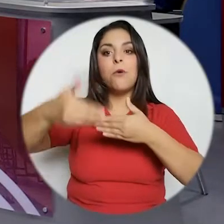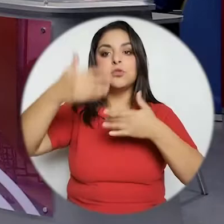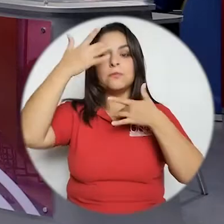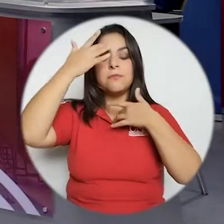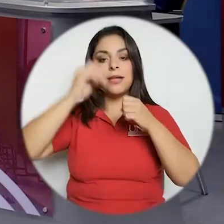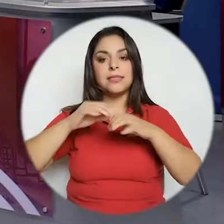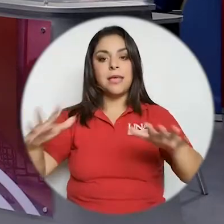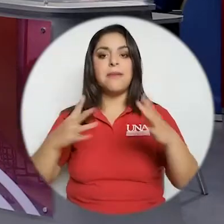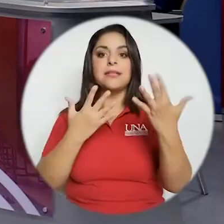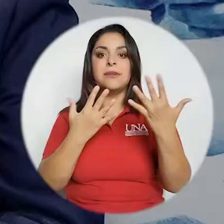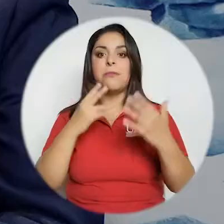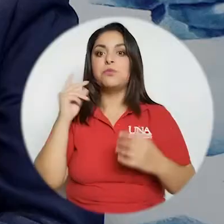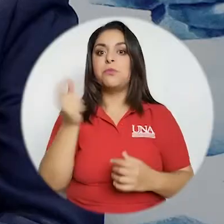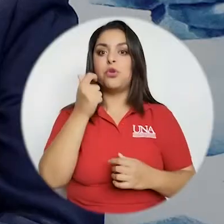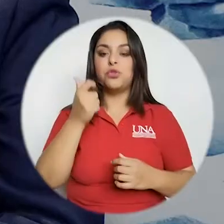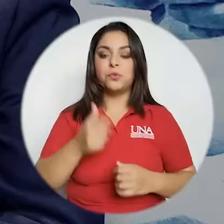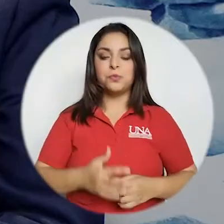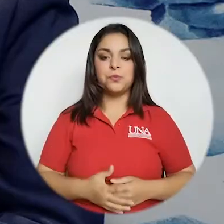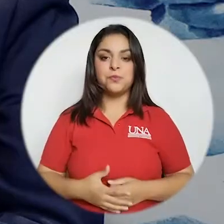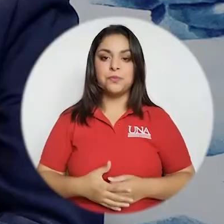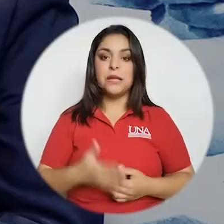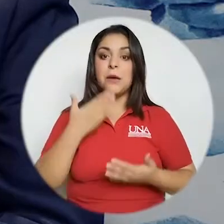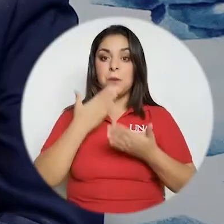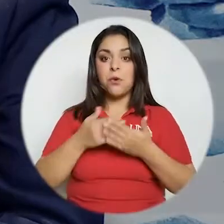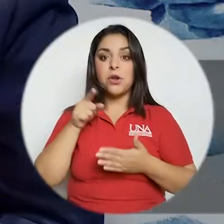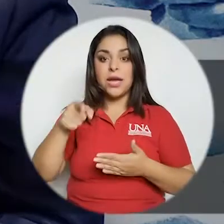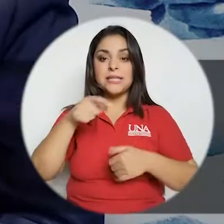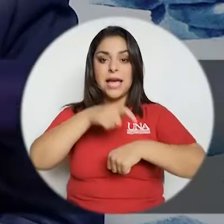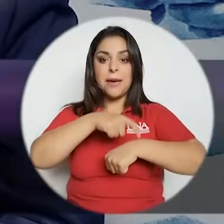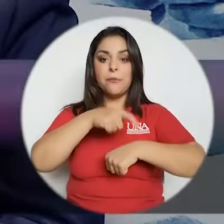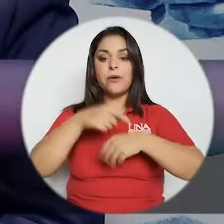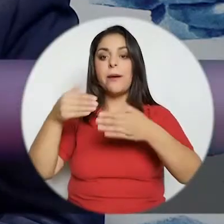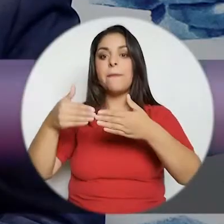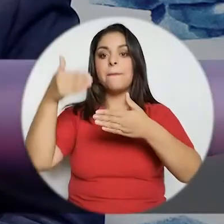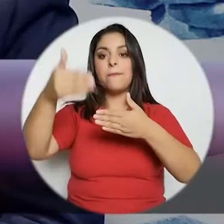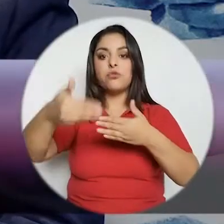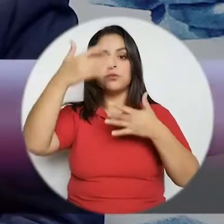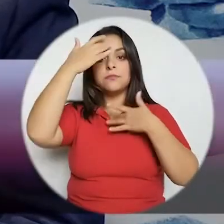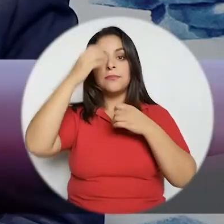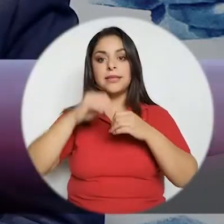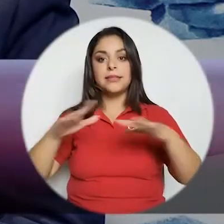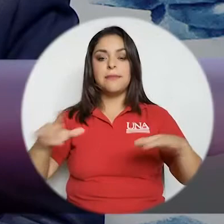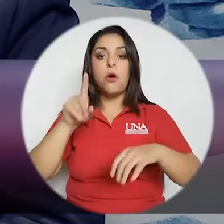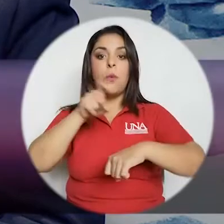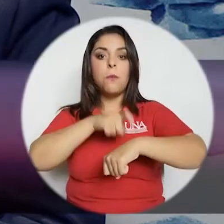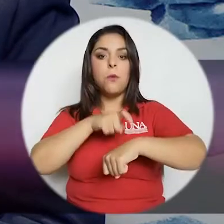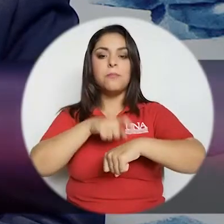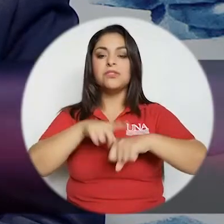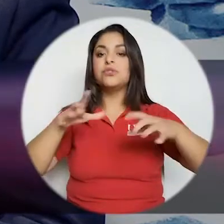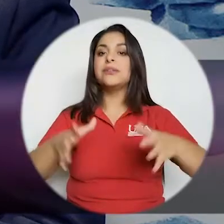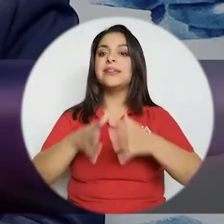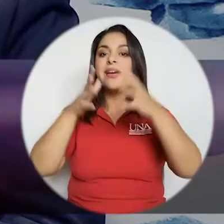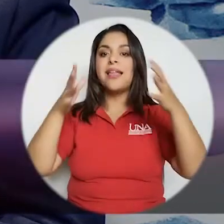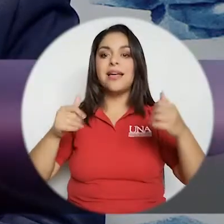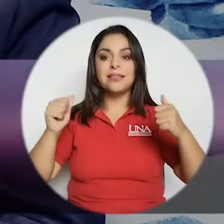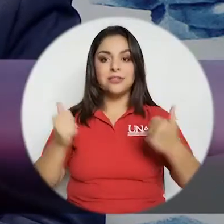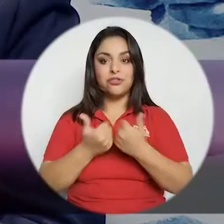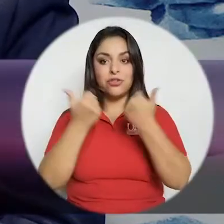que llegue muy pronto bueno esta época pospandemia insisto va a ser una época de grandes